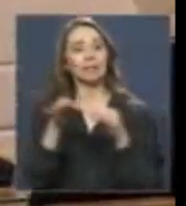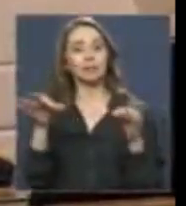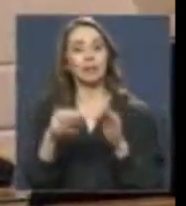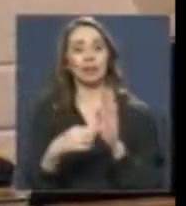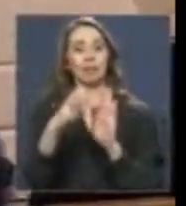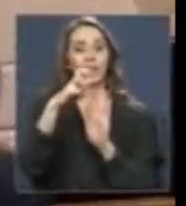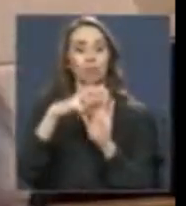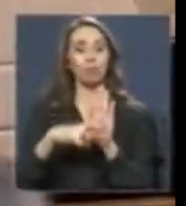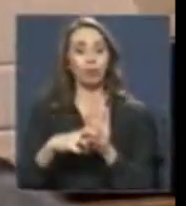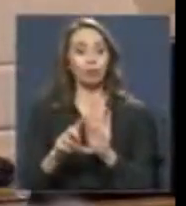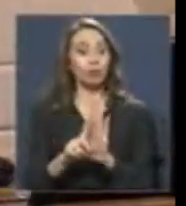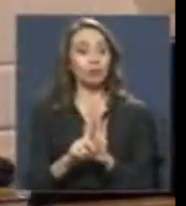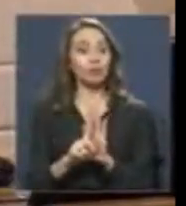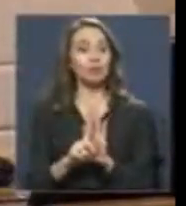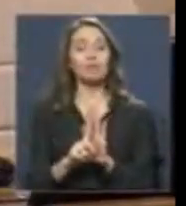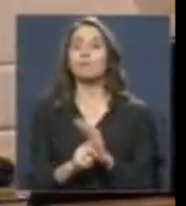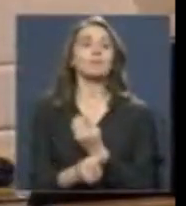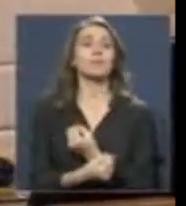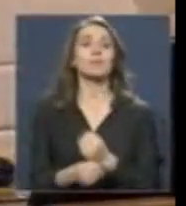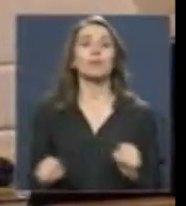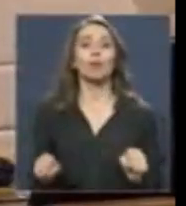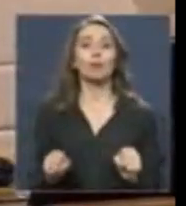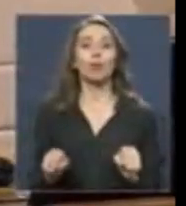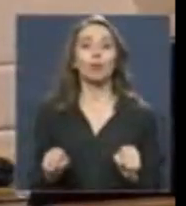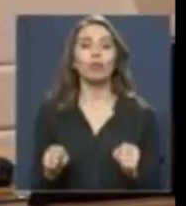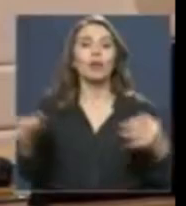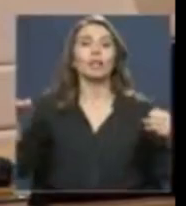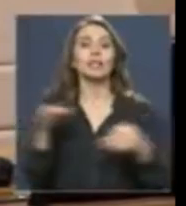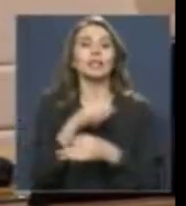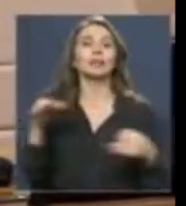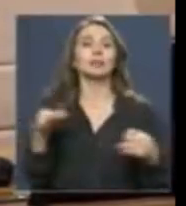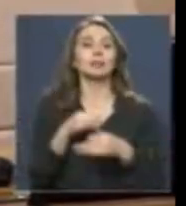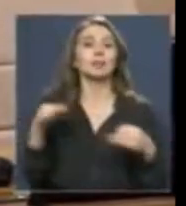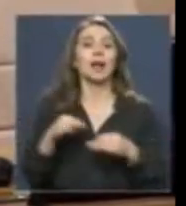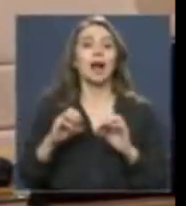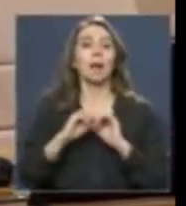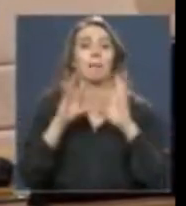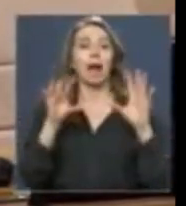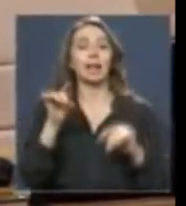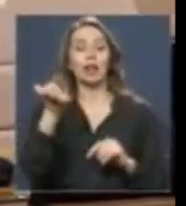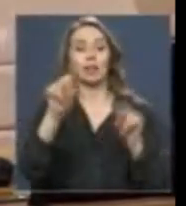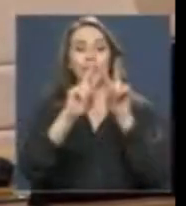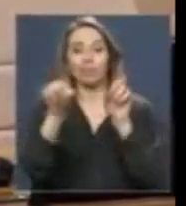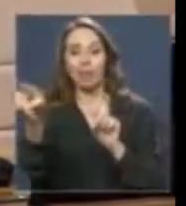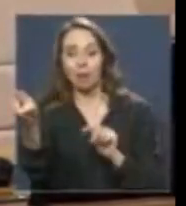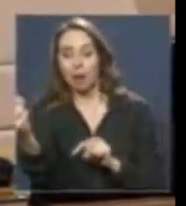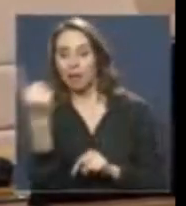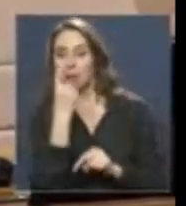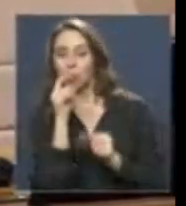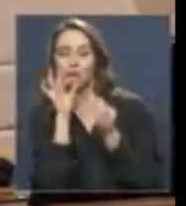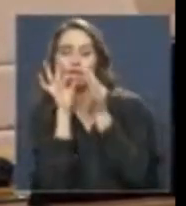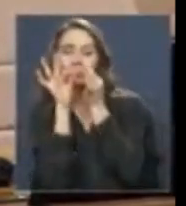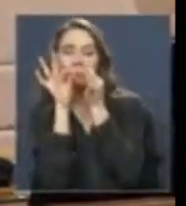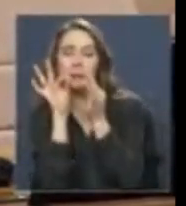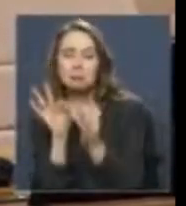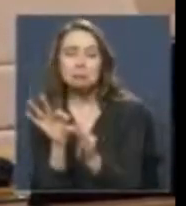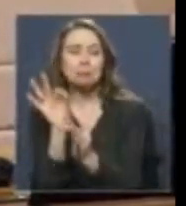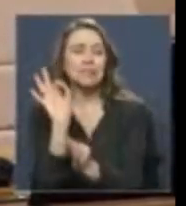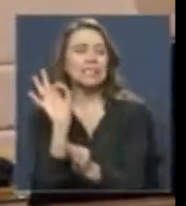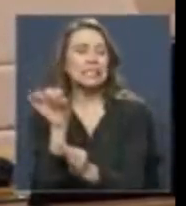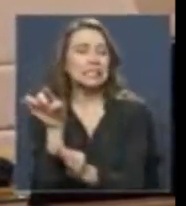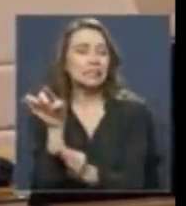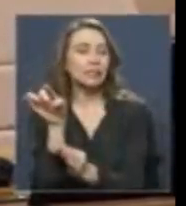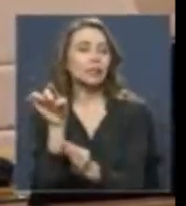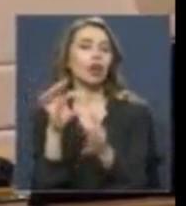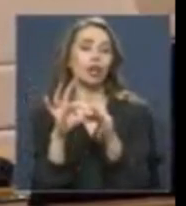proyecto, impedía explicar con mayor claridad ese punto específico. Y le agradezco